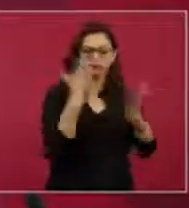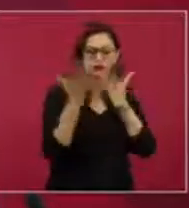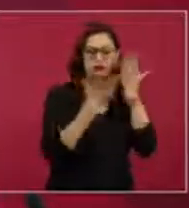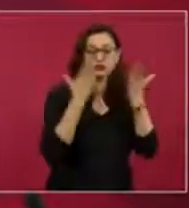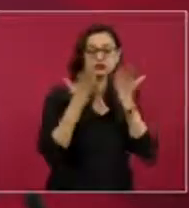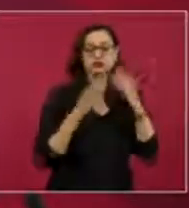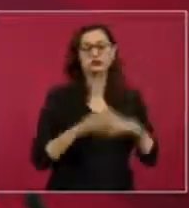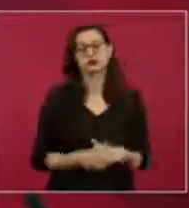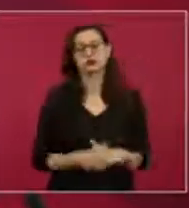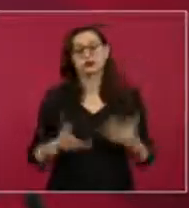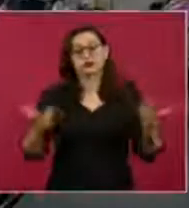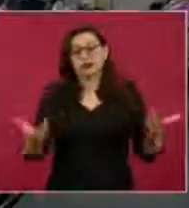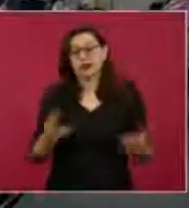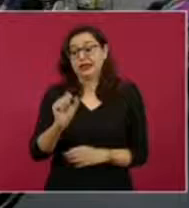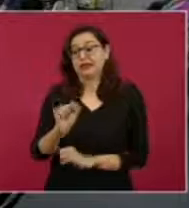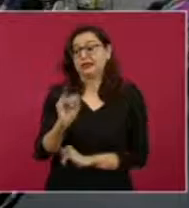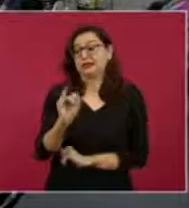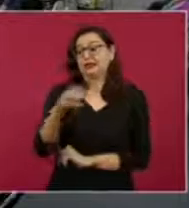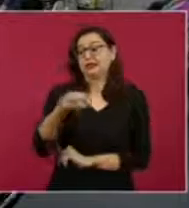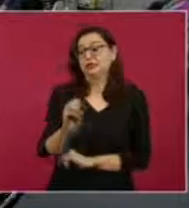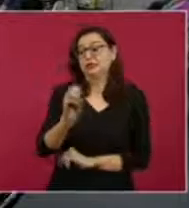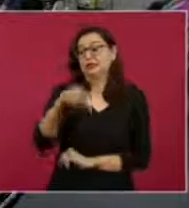del gran libertador Simón Bolívar.